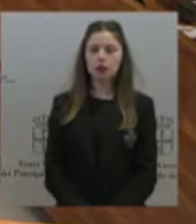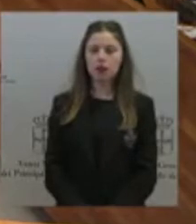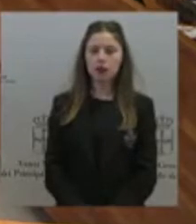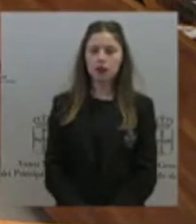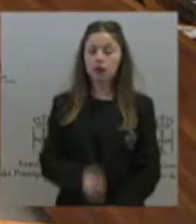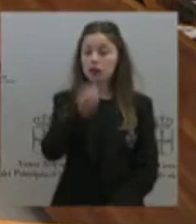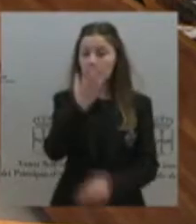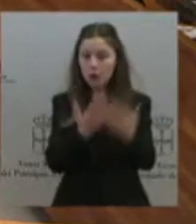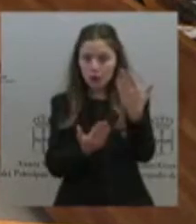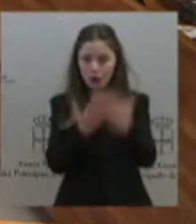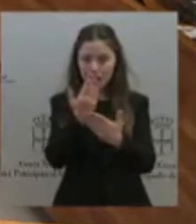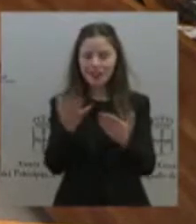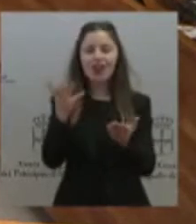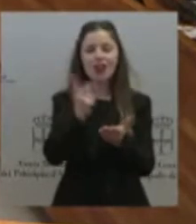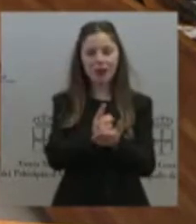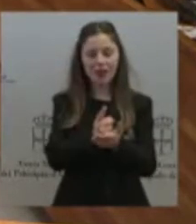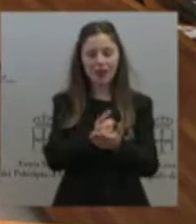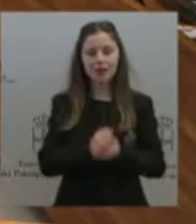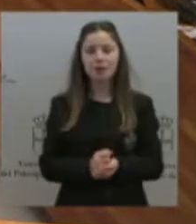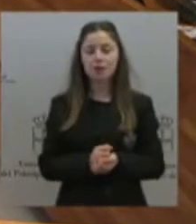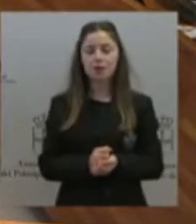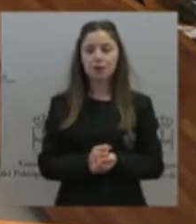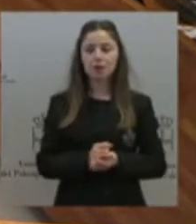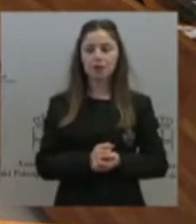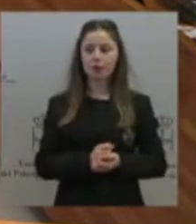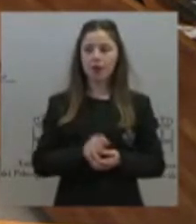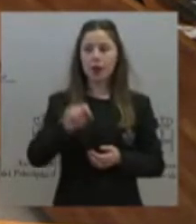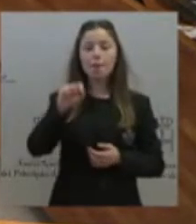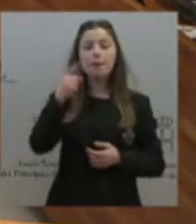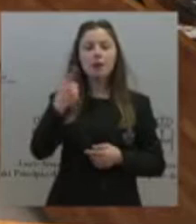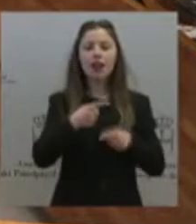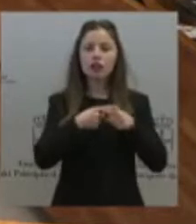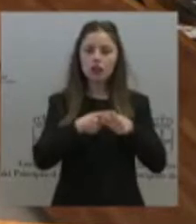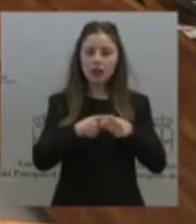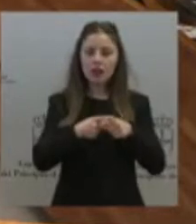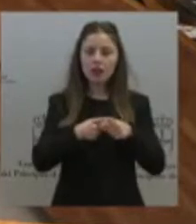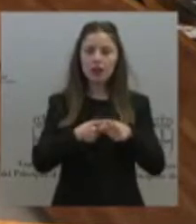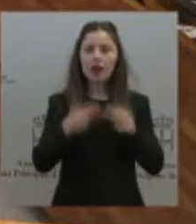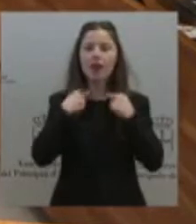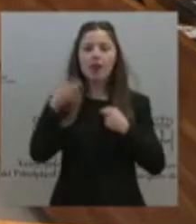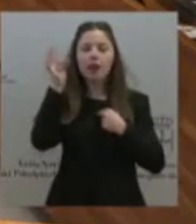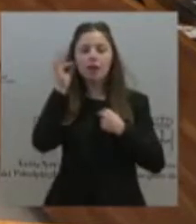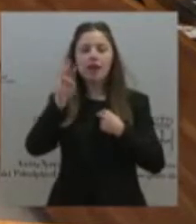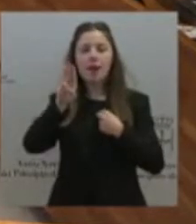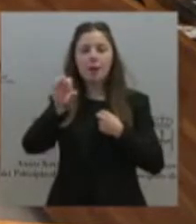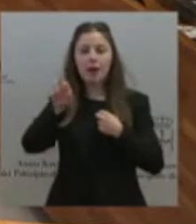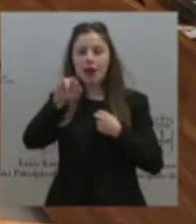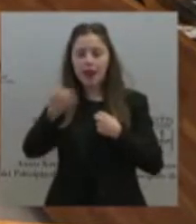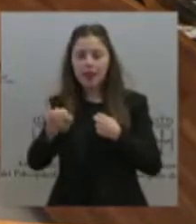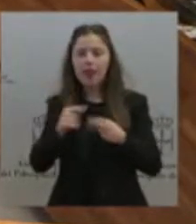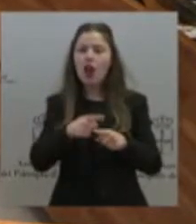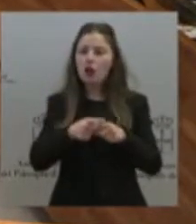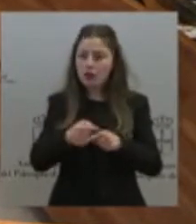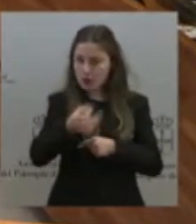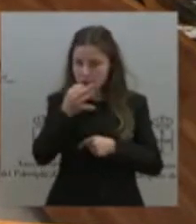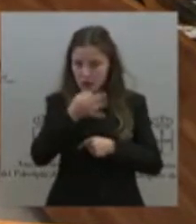Lo primero es pensar la solidaridad con la diputada Pérez Ordieres. Compartimos el discurso, porque me parece que fue aceptado y